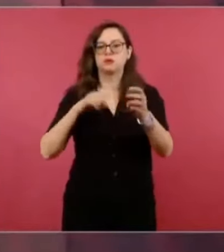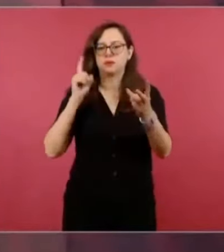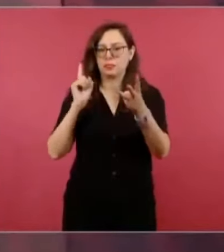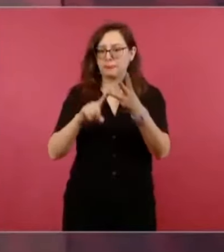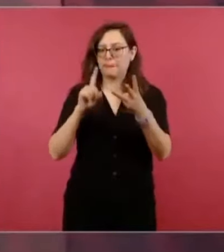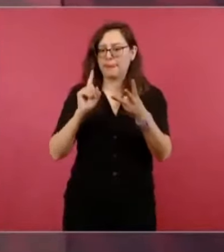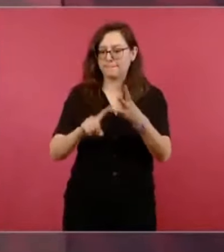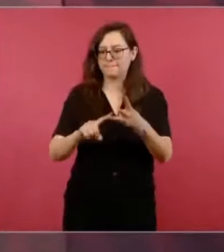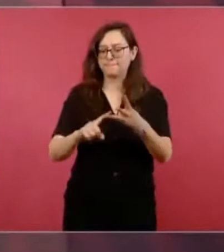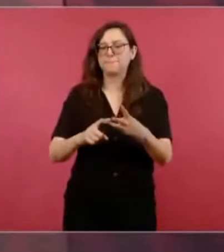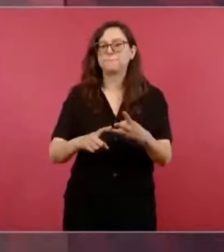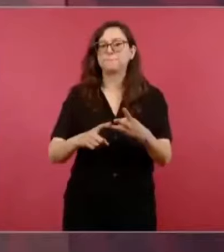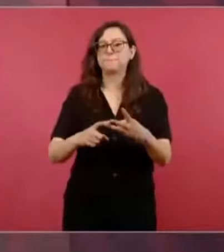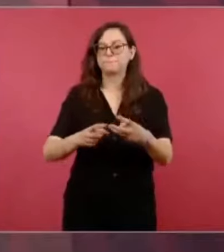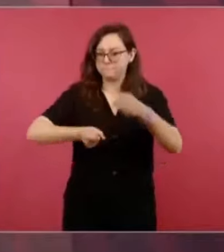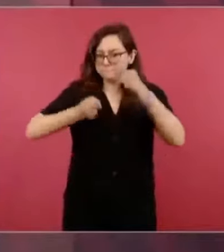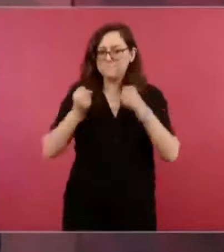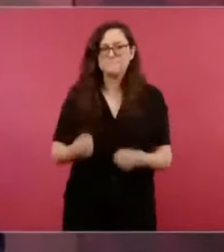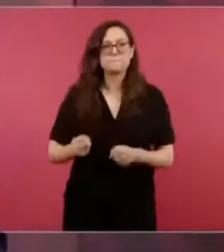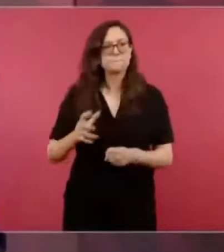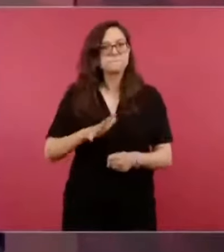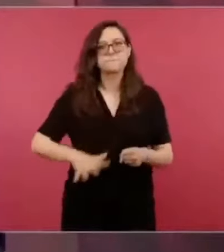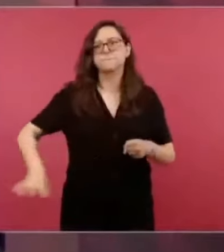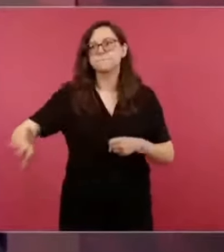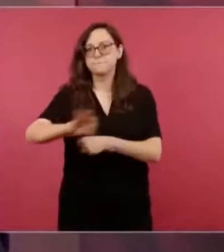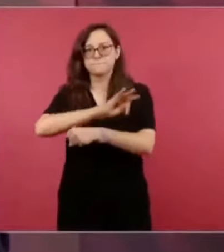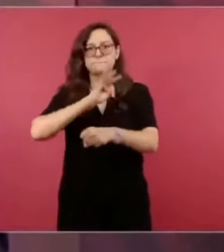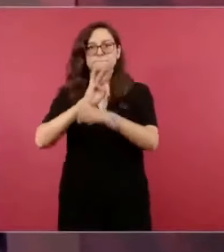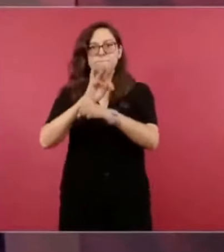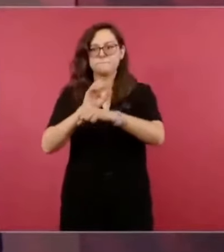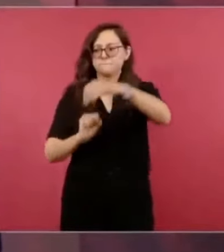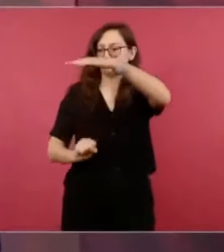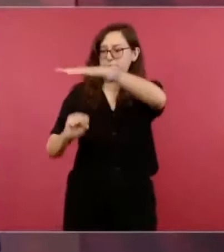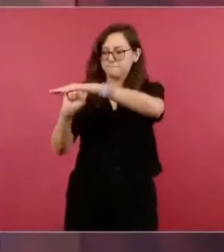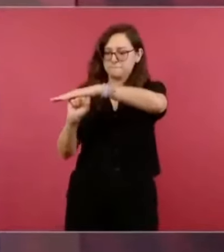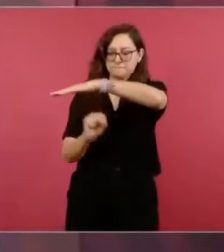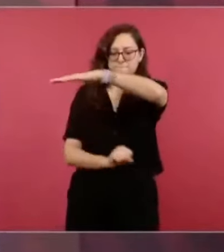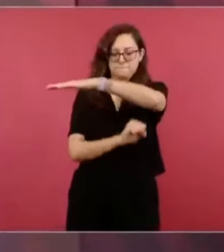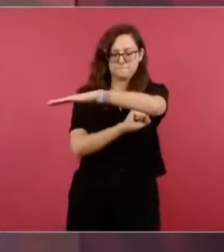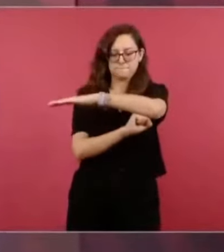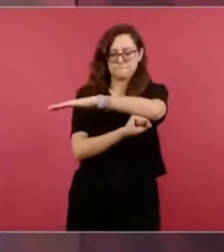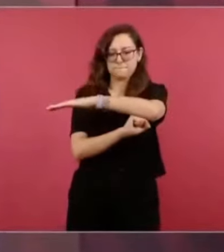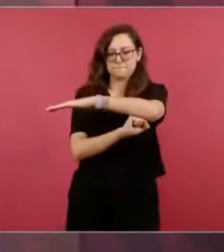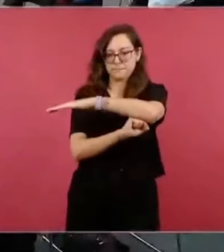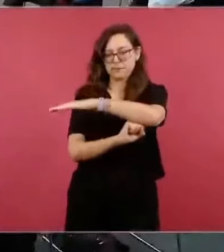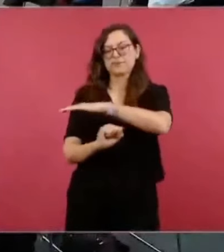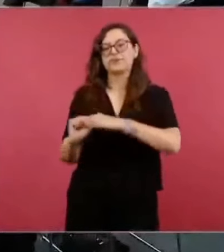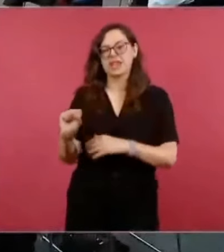todo la seguridad, la Secretaría, son la Secretaría de Marina y la Secretaría de Defensa.